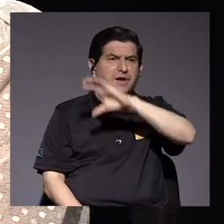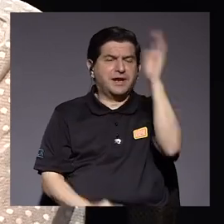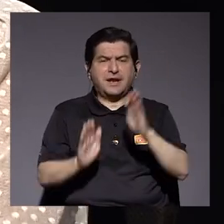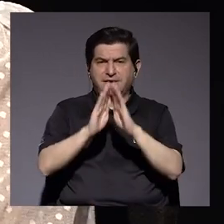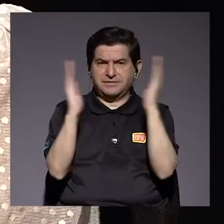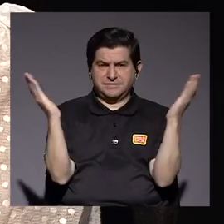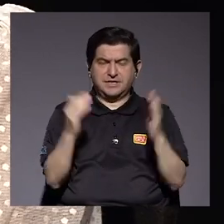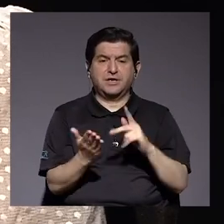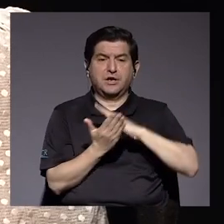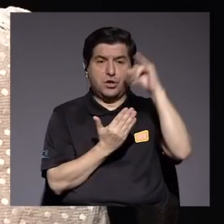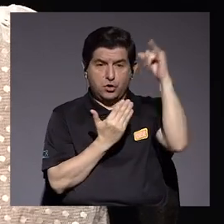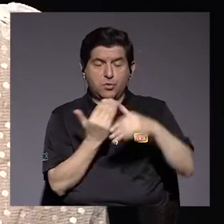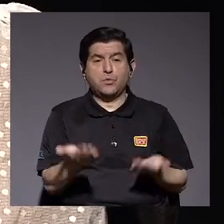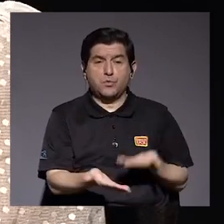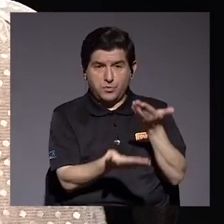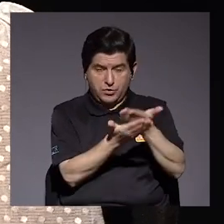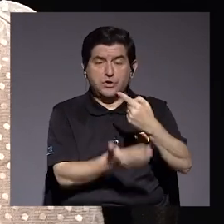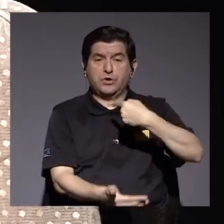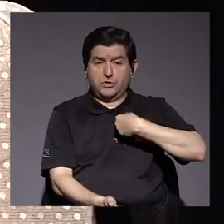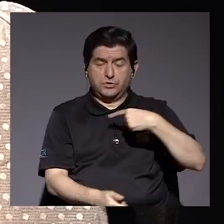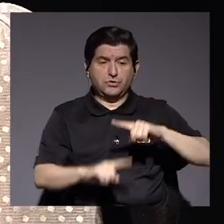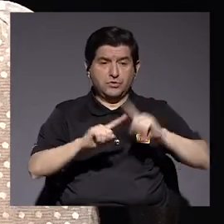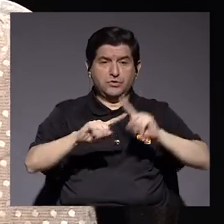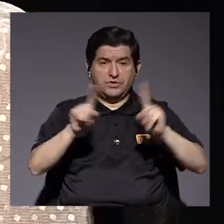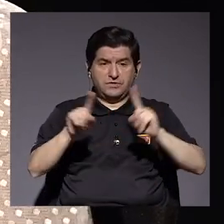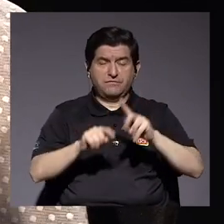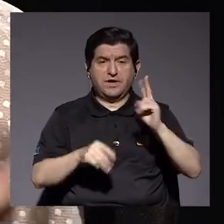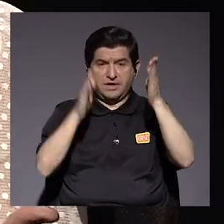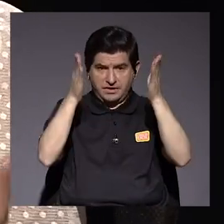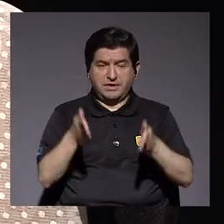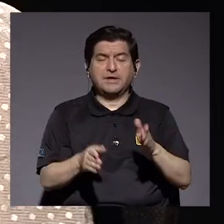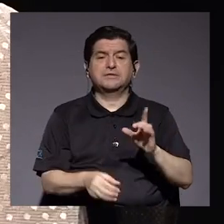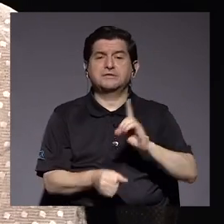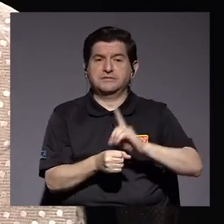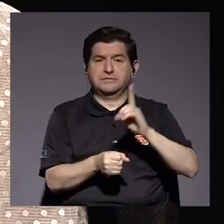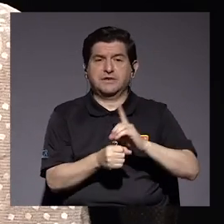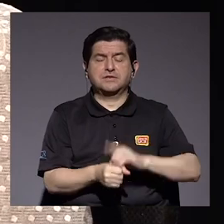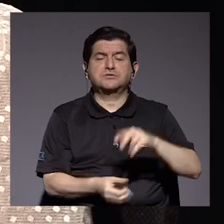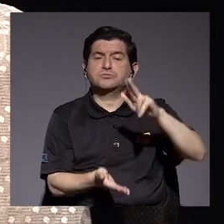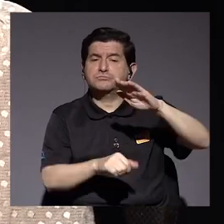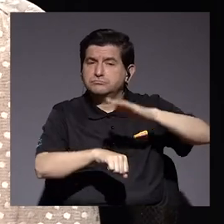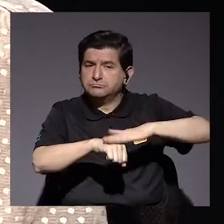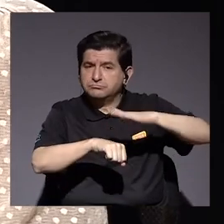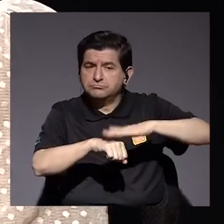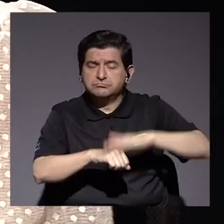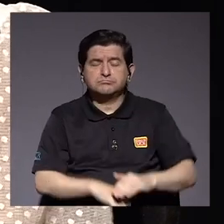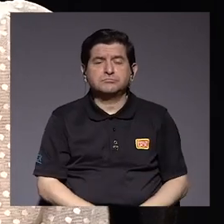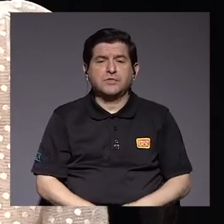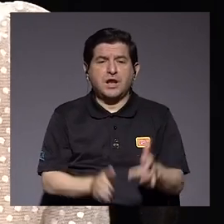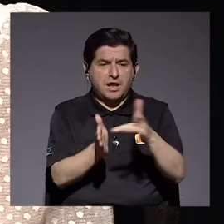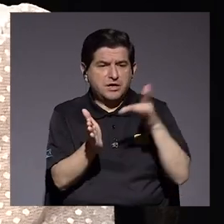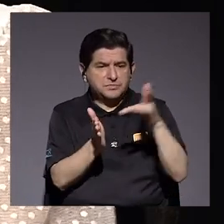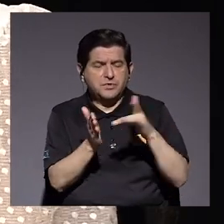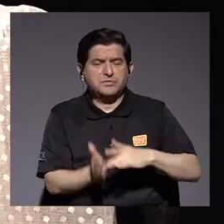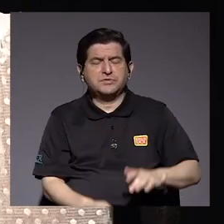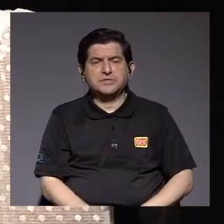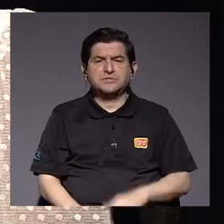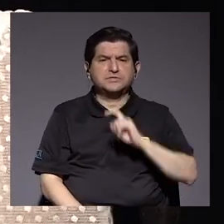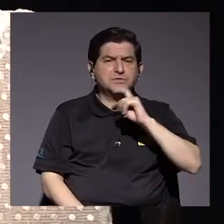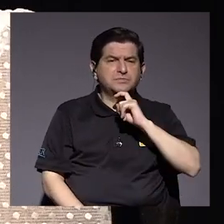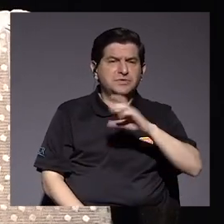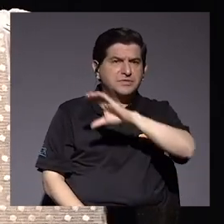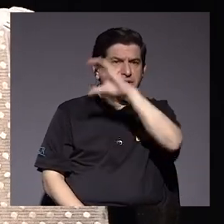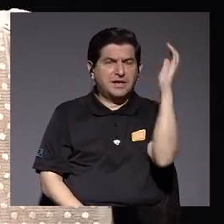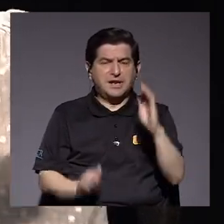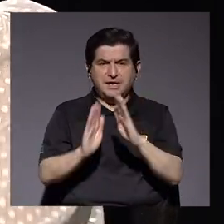de un proyecto de minería a cielo abierto. Hay un proyecto presentado por mí y varios de mis compañeros diputados que autoriza la explotación de